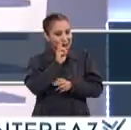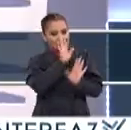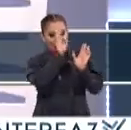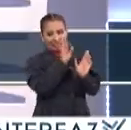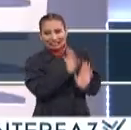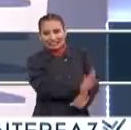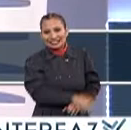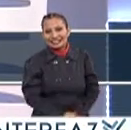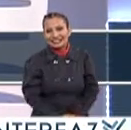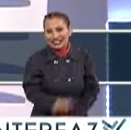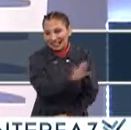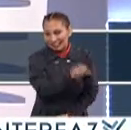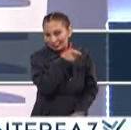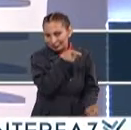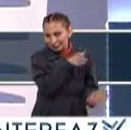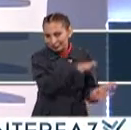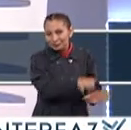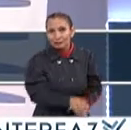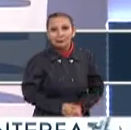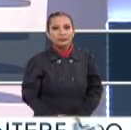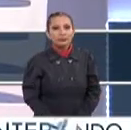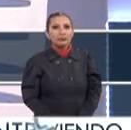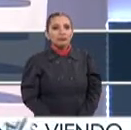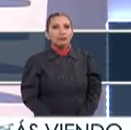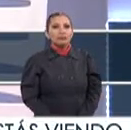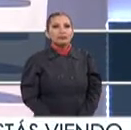como en un ámbito específico Claro entonces